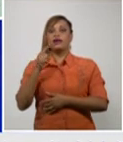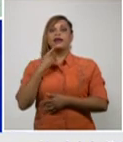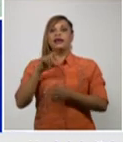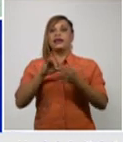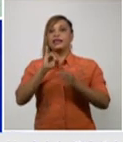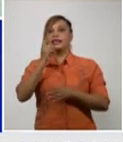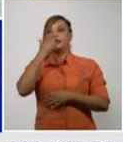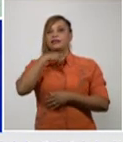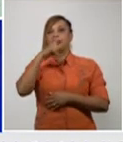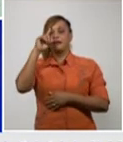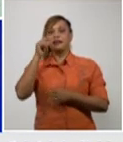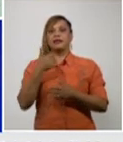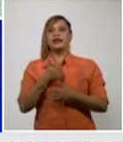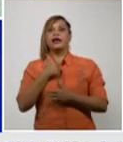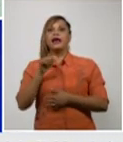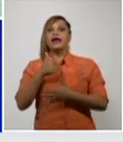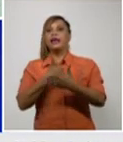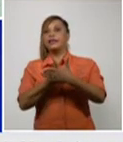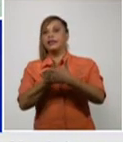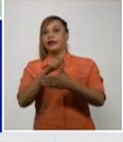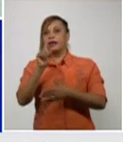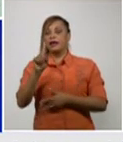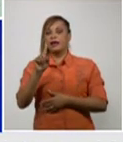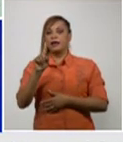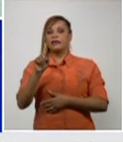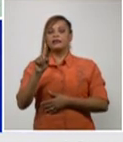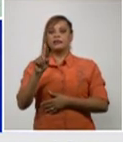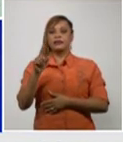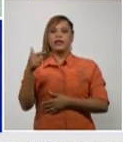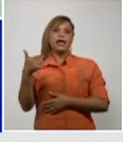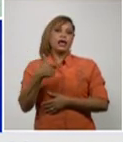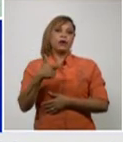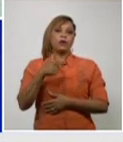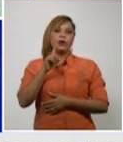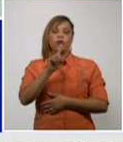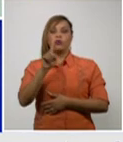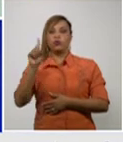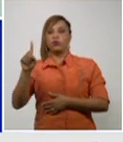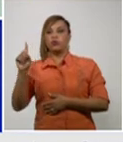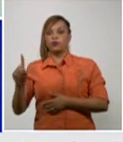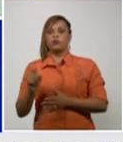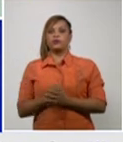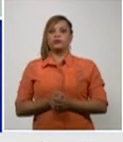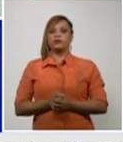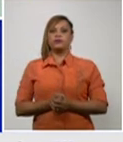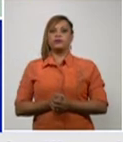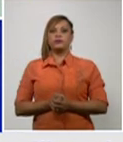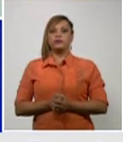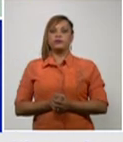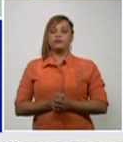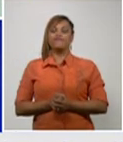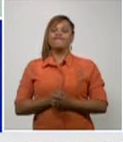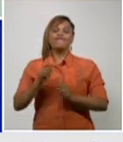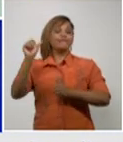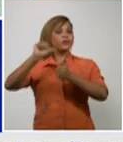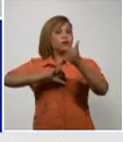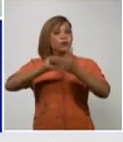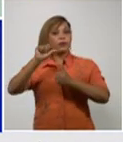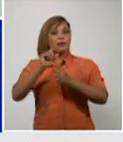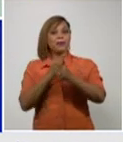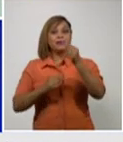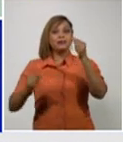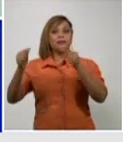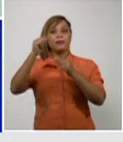Iguaní y Manzanillo uno de cada uno el comportamiento ha estado fundamentalmente en el municipio